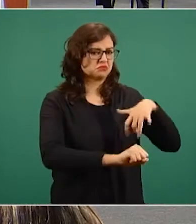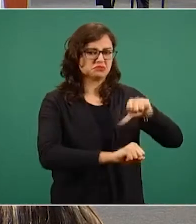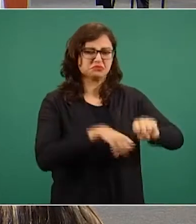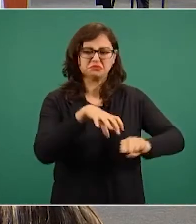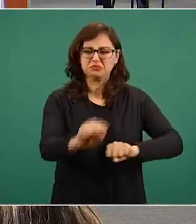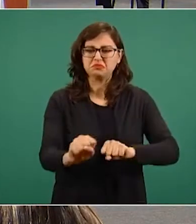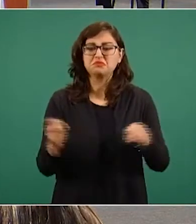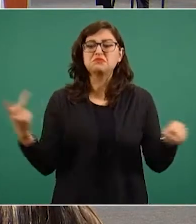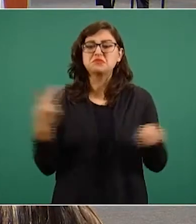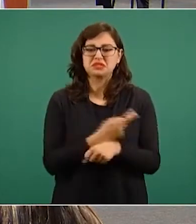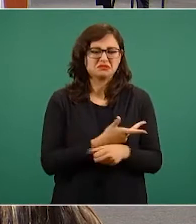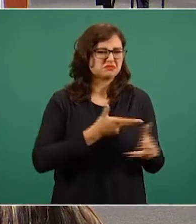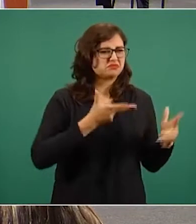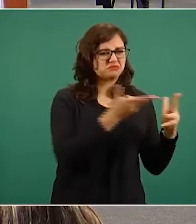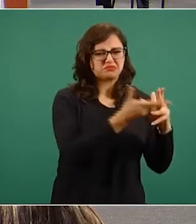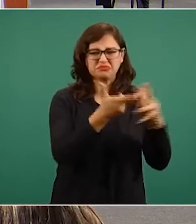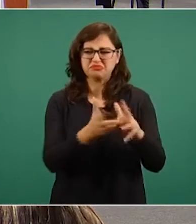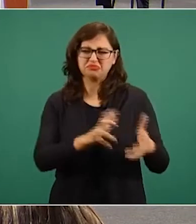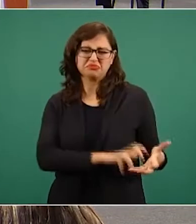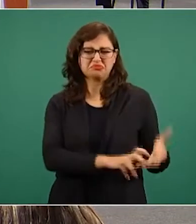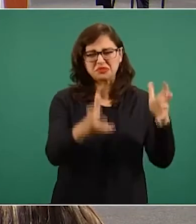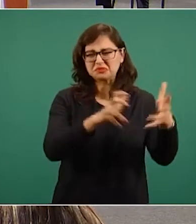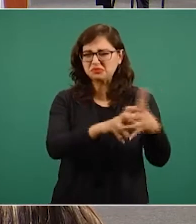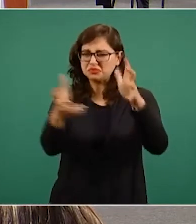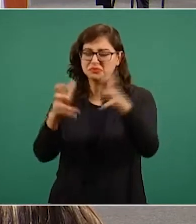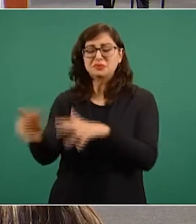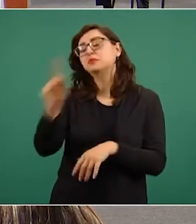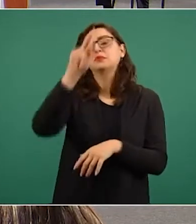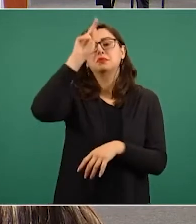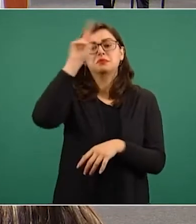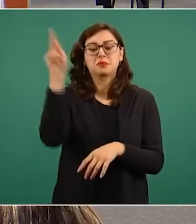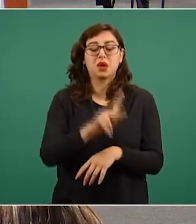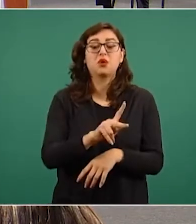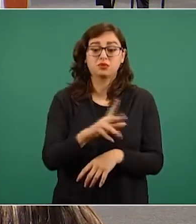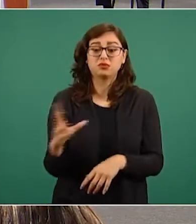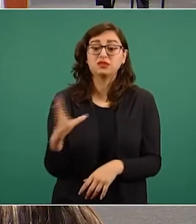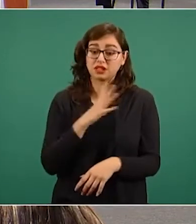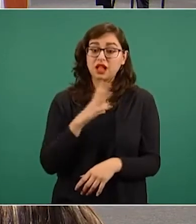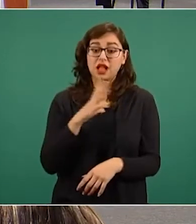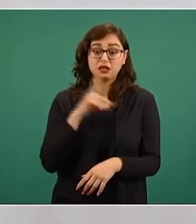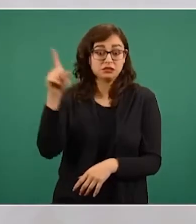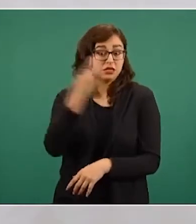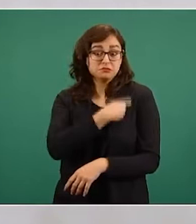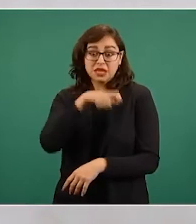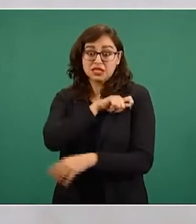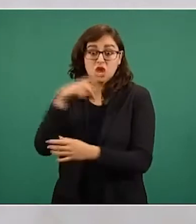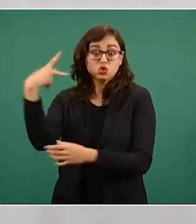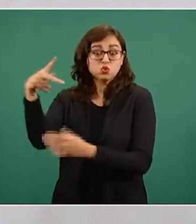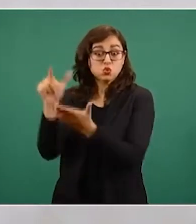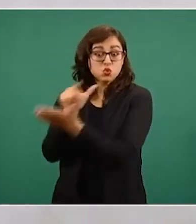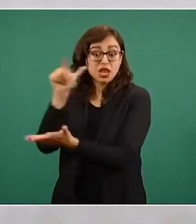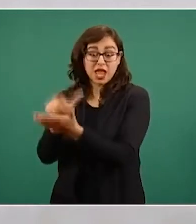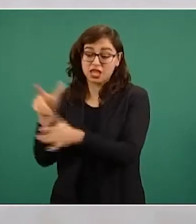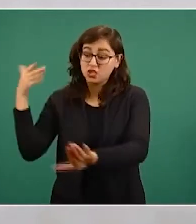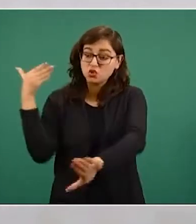innumerables crímenes y atropellos. Así lo aprueban los cargos fincados por la justicia española al propio